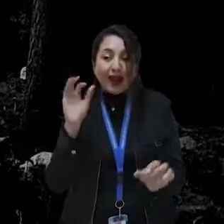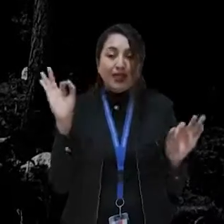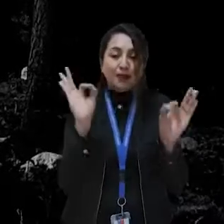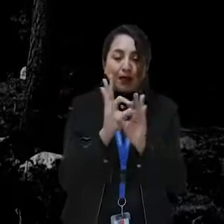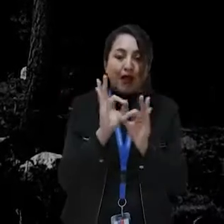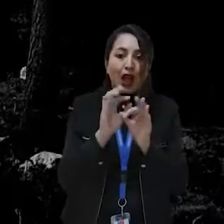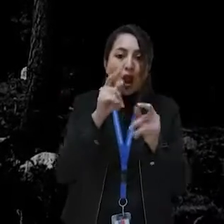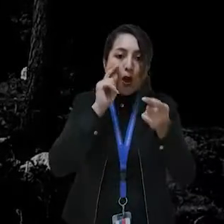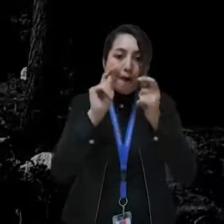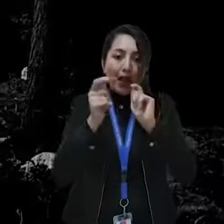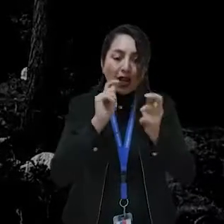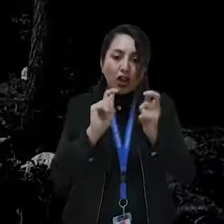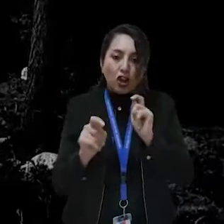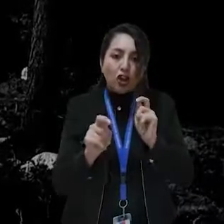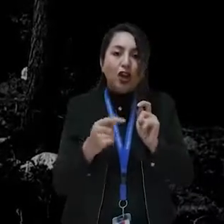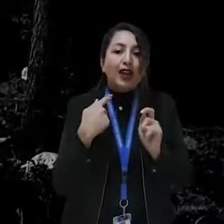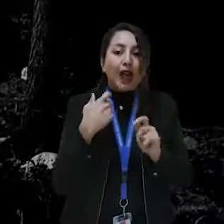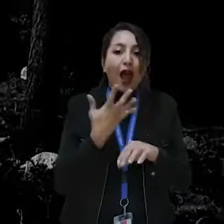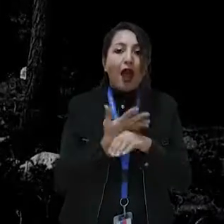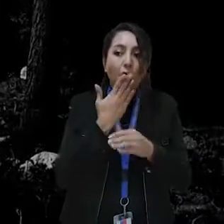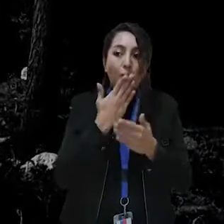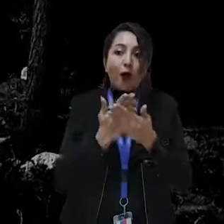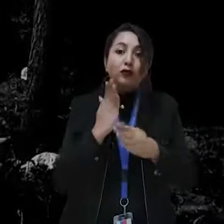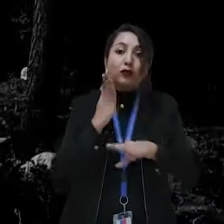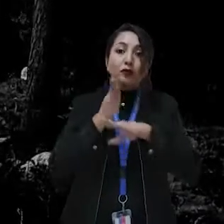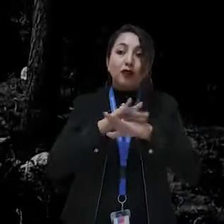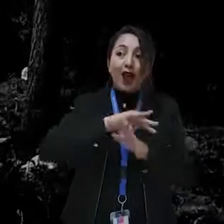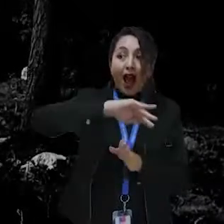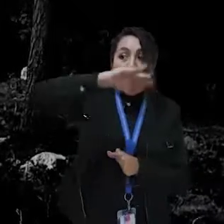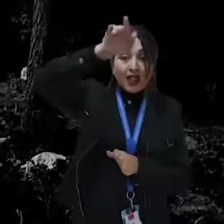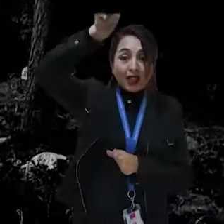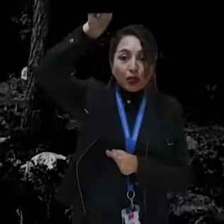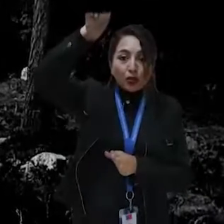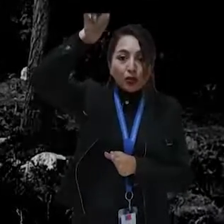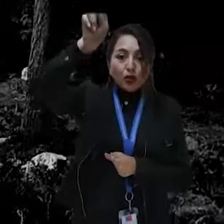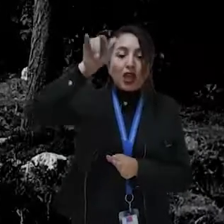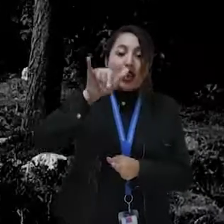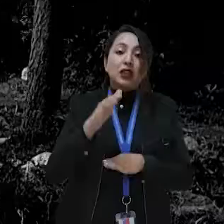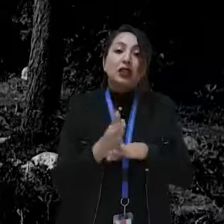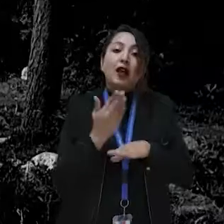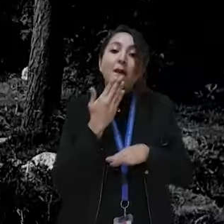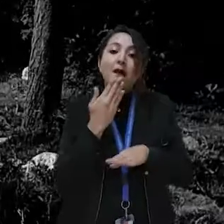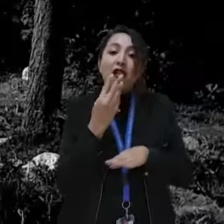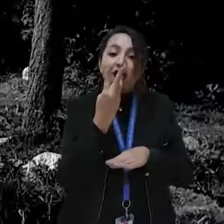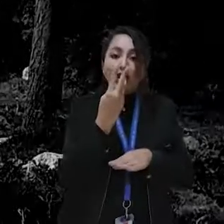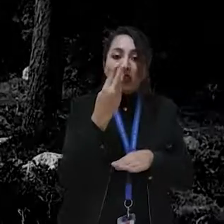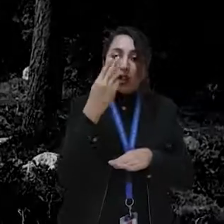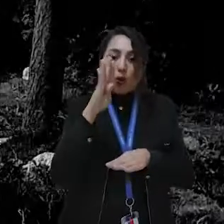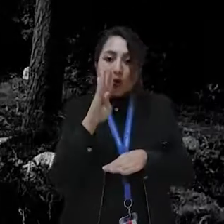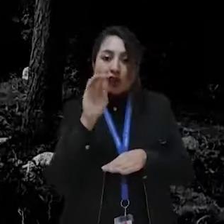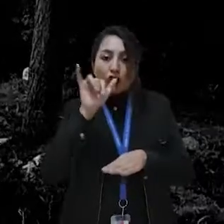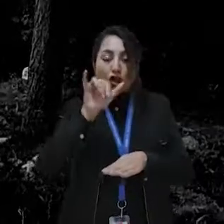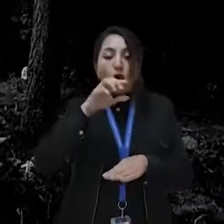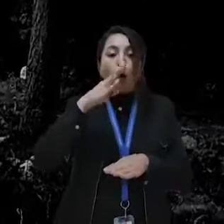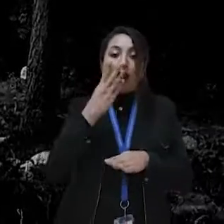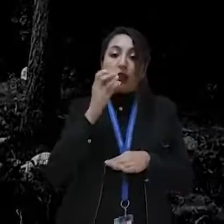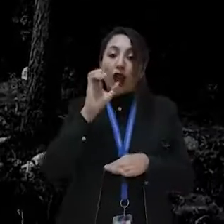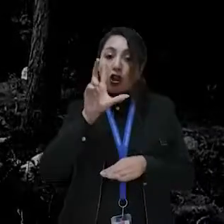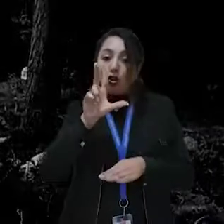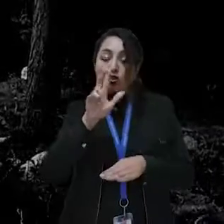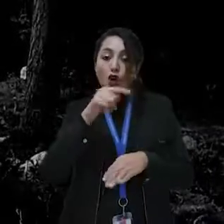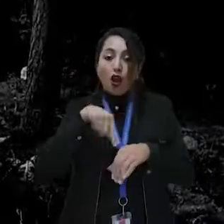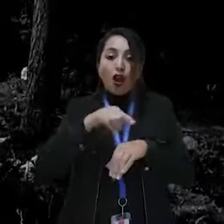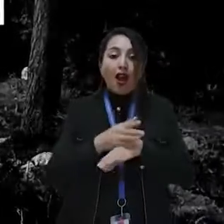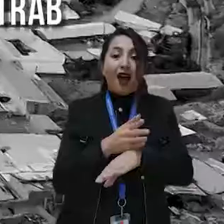exposición laboral a gran altitud, realizar un seguimiento de la aclimatación a las 24 y 48 horas.